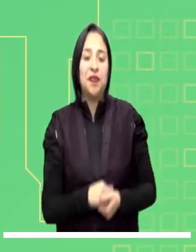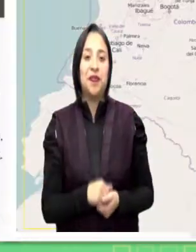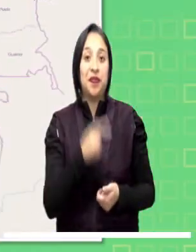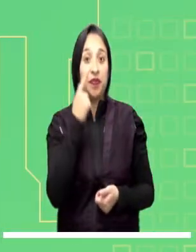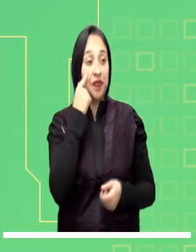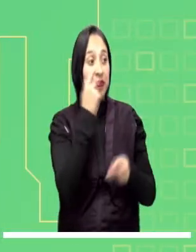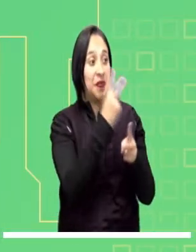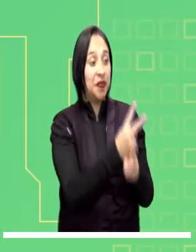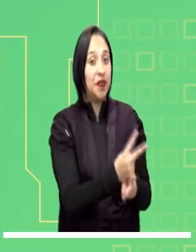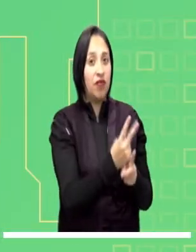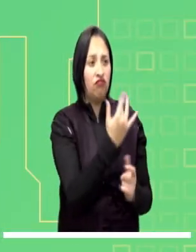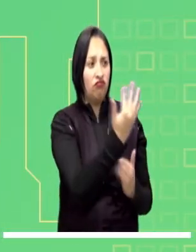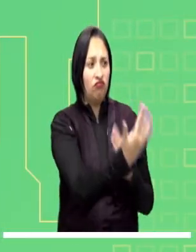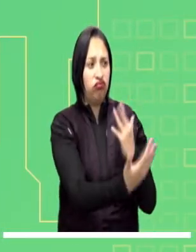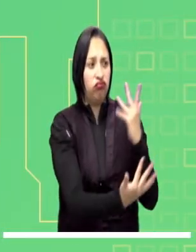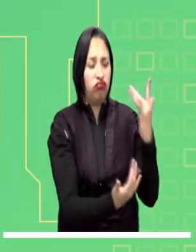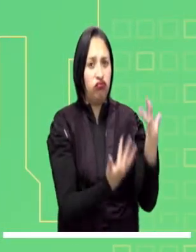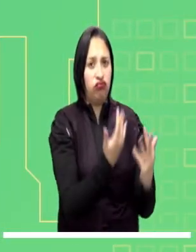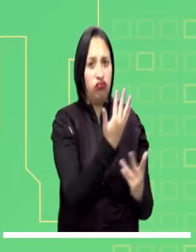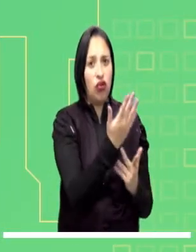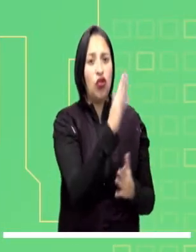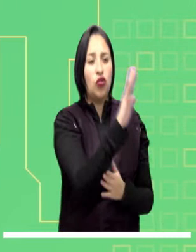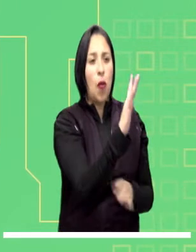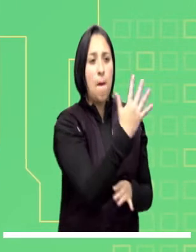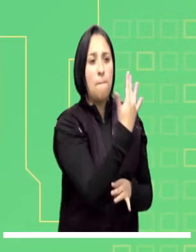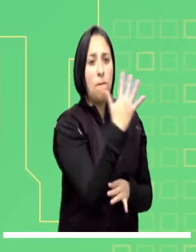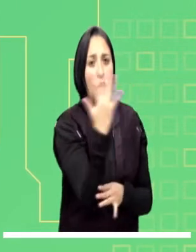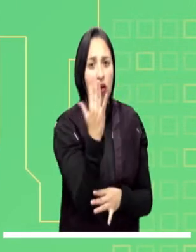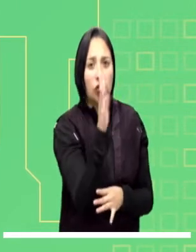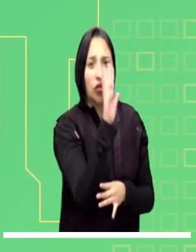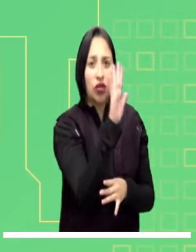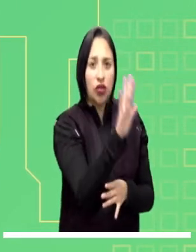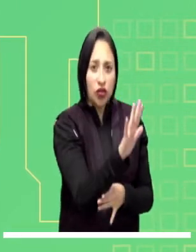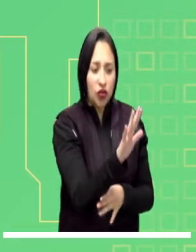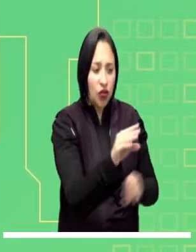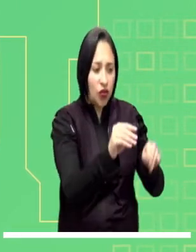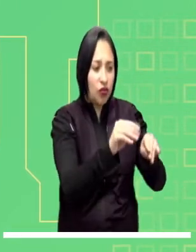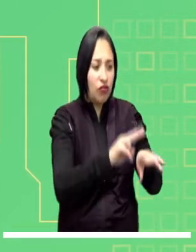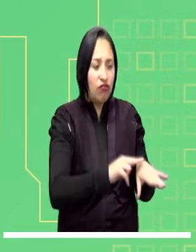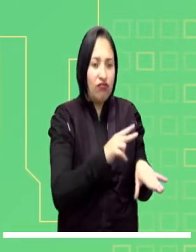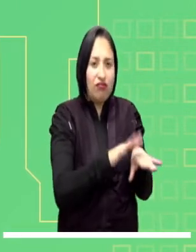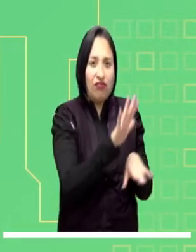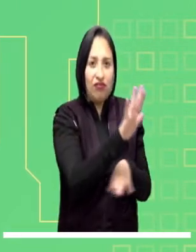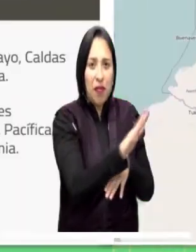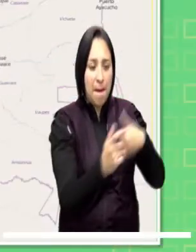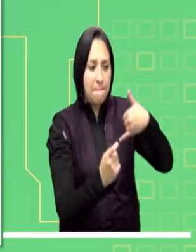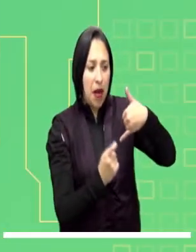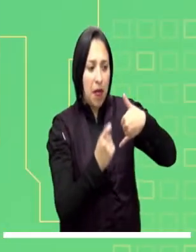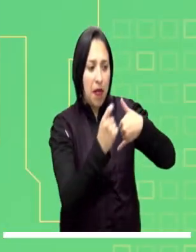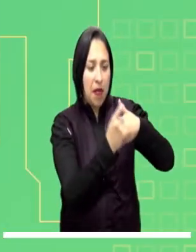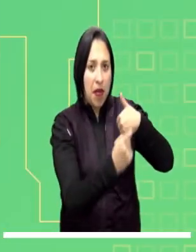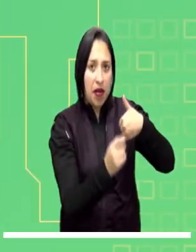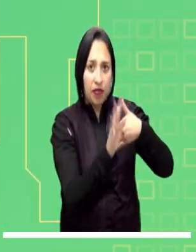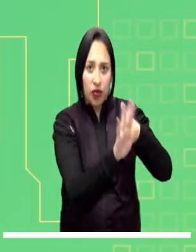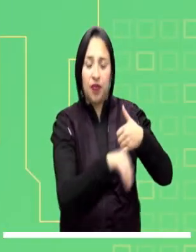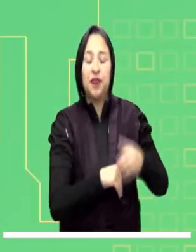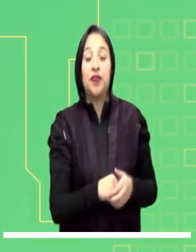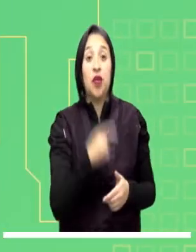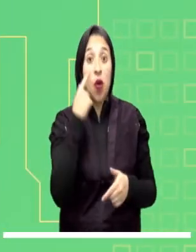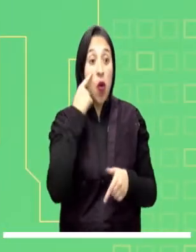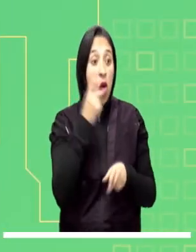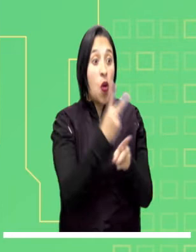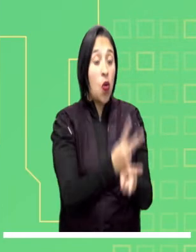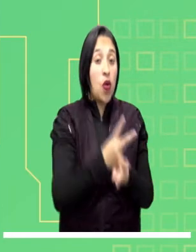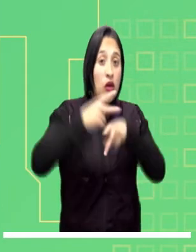crecientes súbitas. Atentos ante la alta probabilidad de incendios en los principales bosques y áreas de reservas naturales del país, mucho